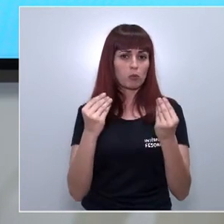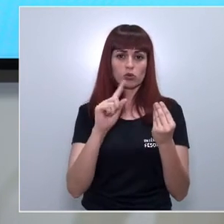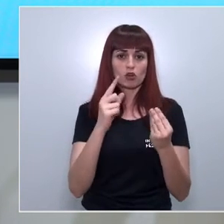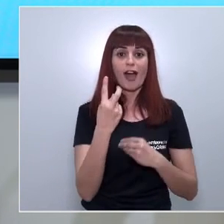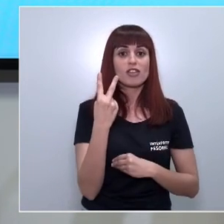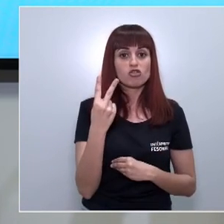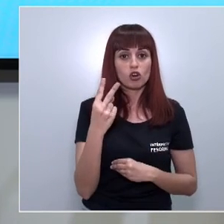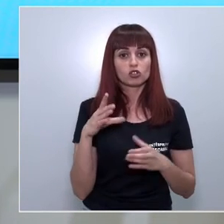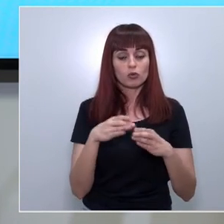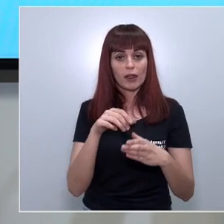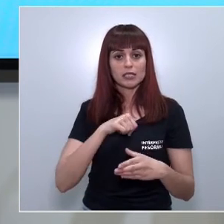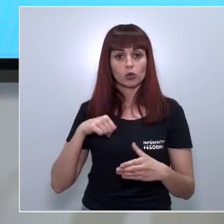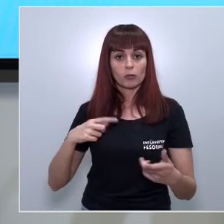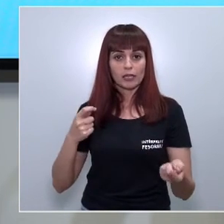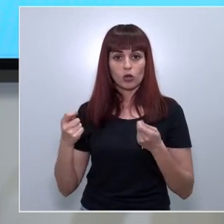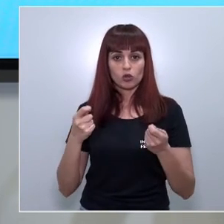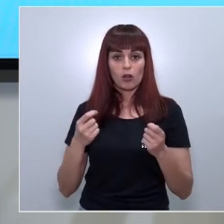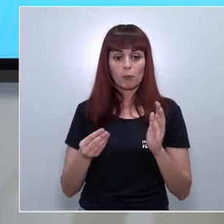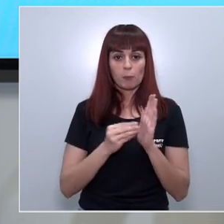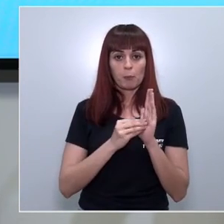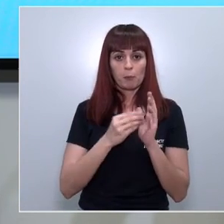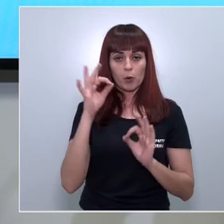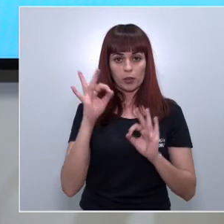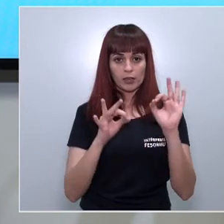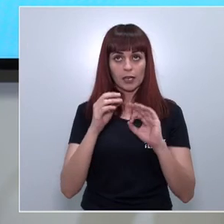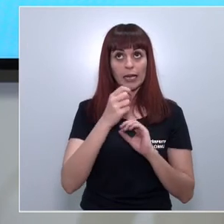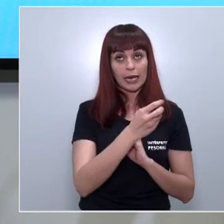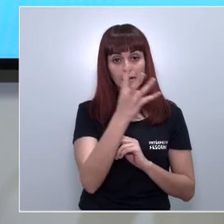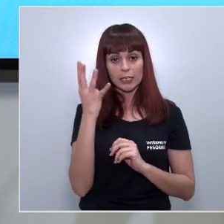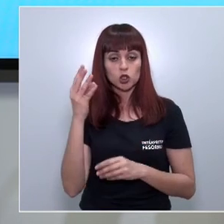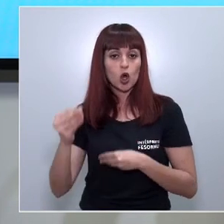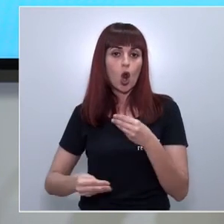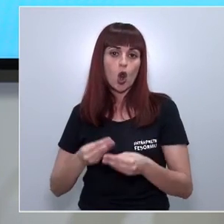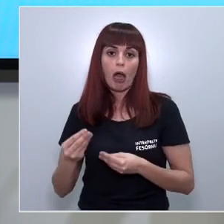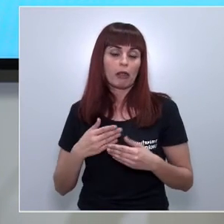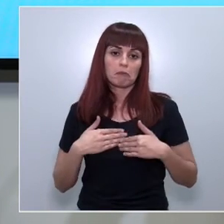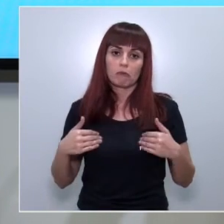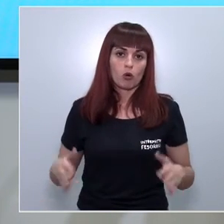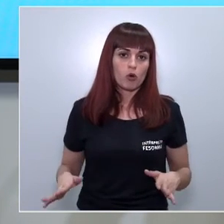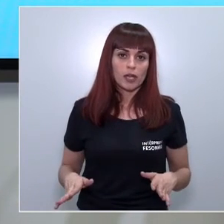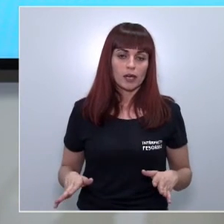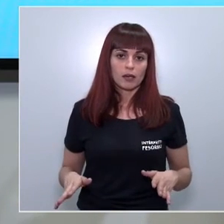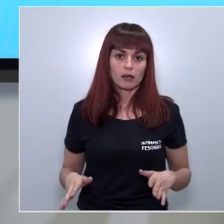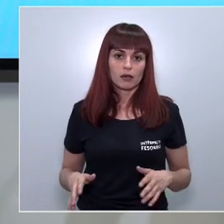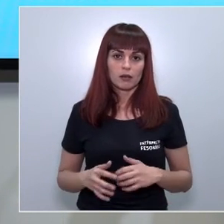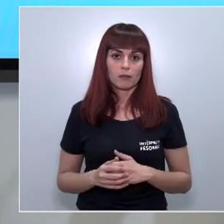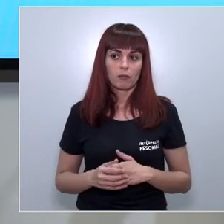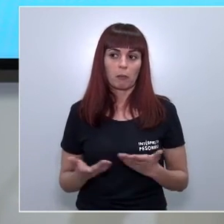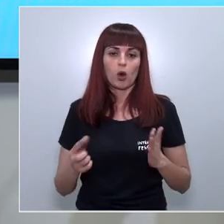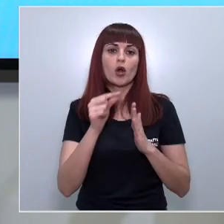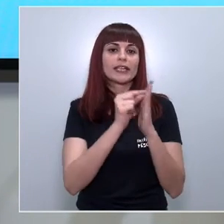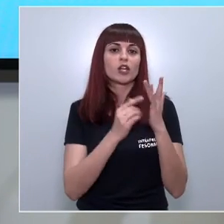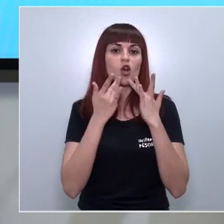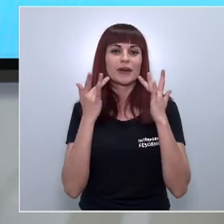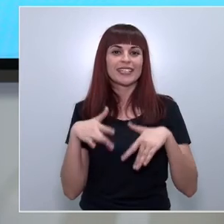comunidades autónomas que lo tengan regulado ese porcentaje el resto de comunidades autónomas lo hacen de una manera arbitraria y de una manera bueno sin un criterio